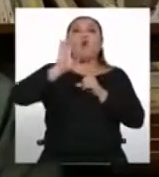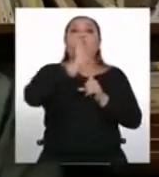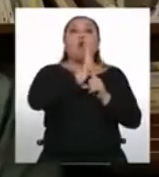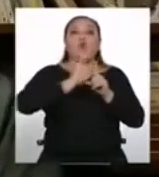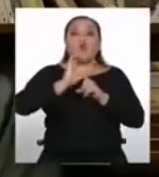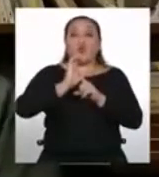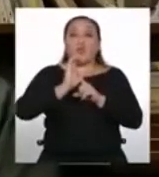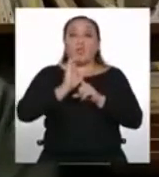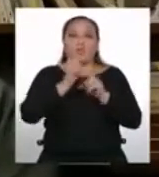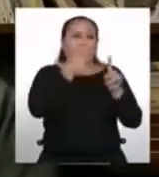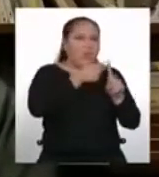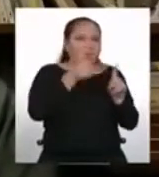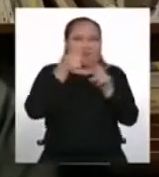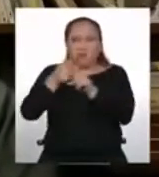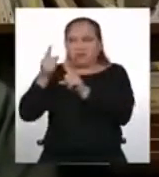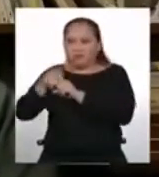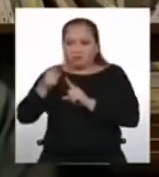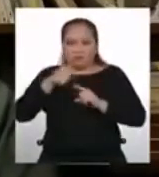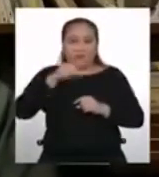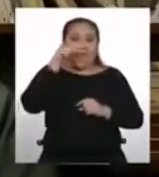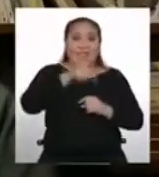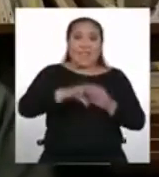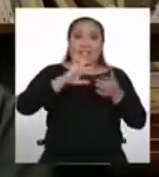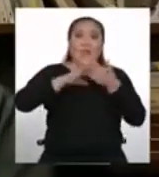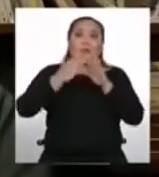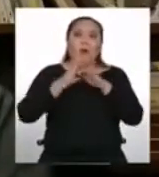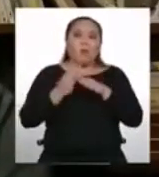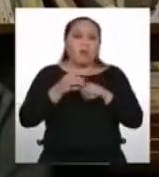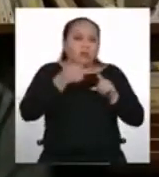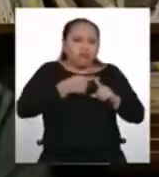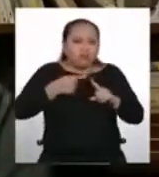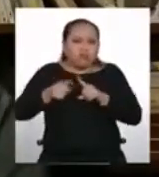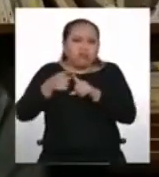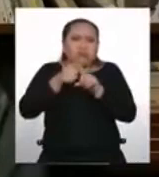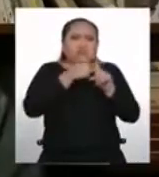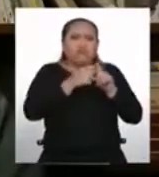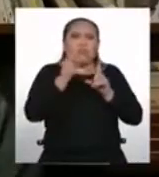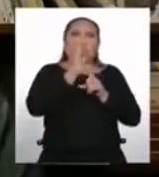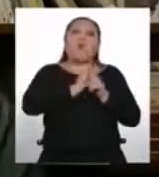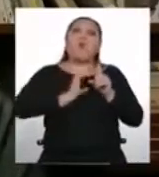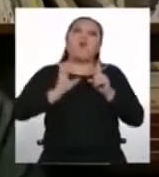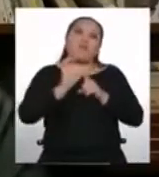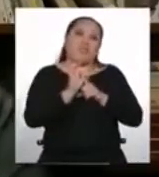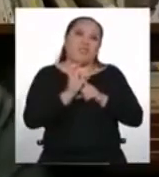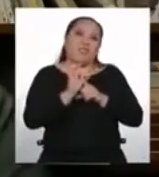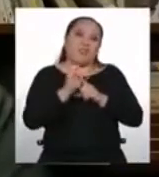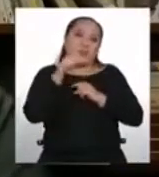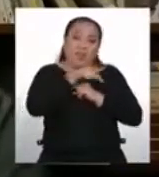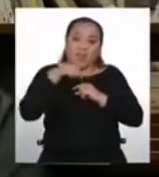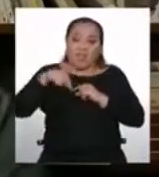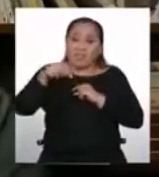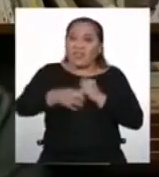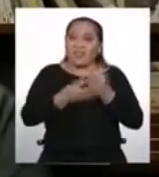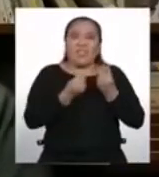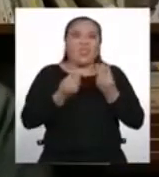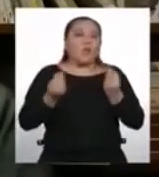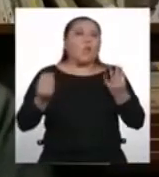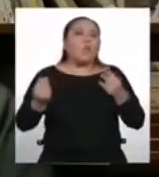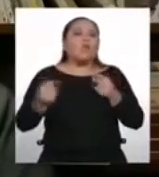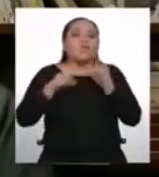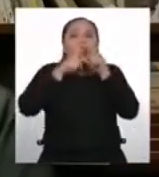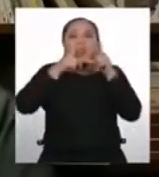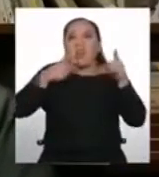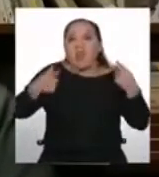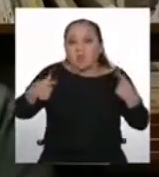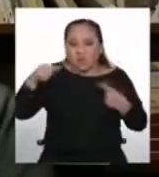pueblo es más diverso culturalmente cuando más lenguas indígenas habla